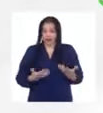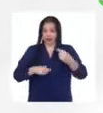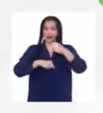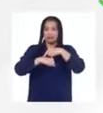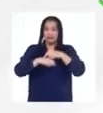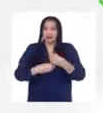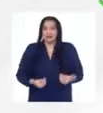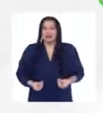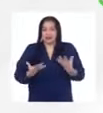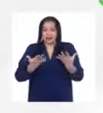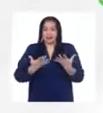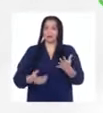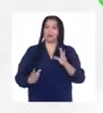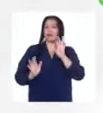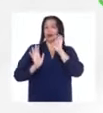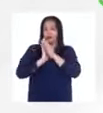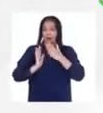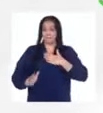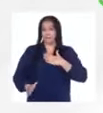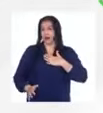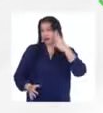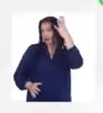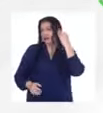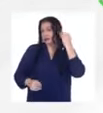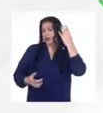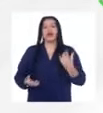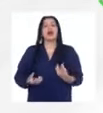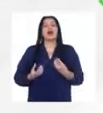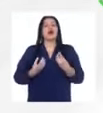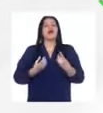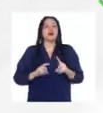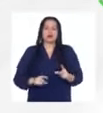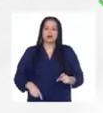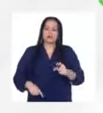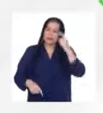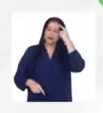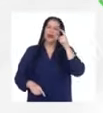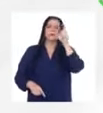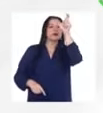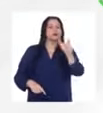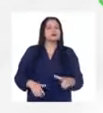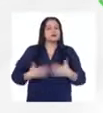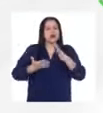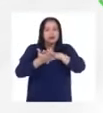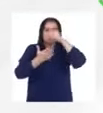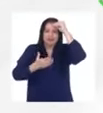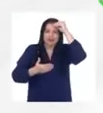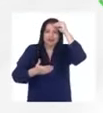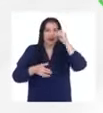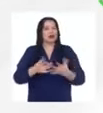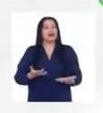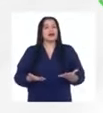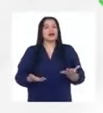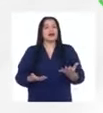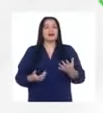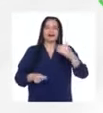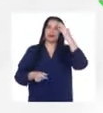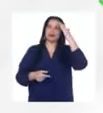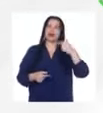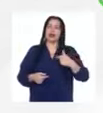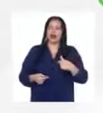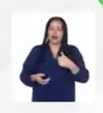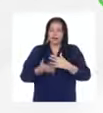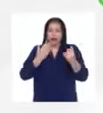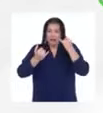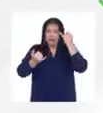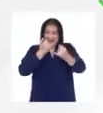momento ¿no? en mi caso por ejemplo cada vez que alguien puede aprender algo más sabiendo que que el gol